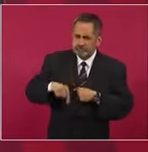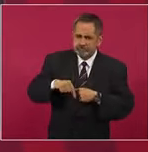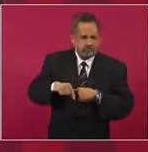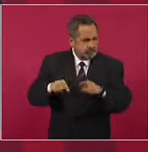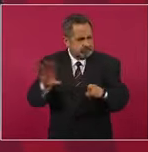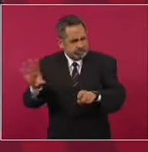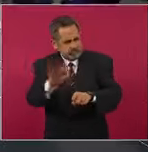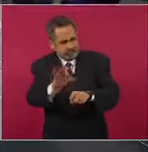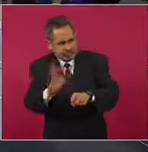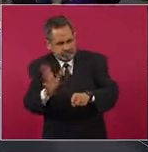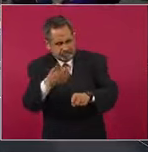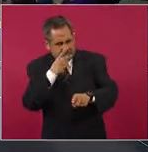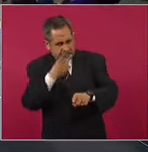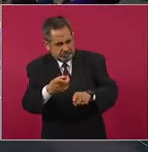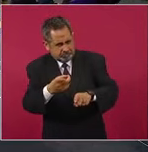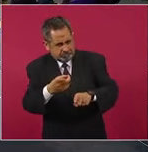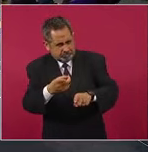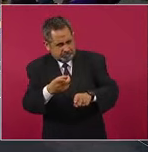comentó,